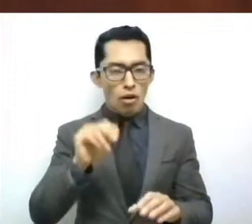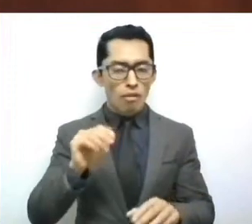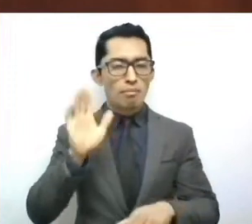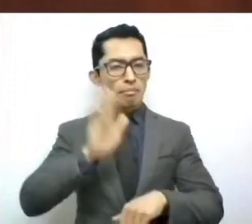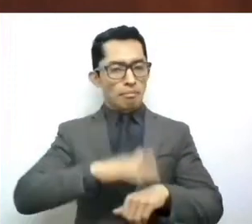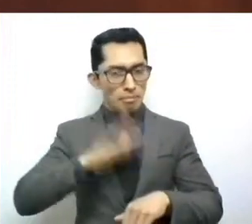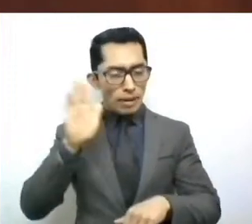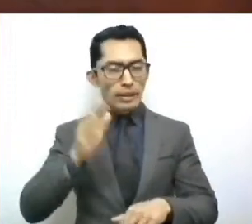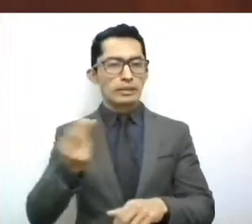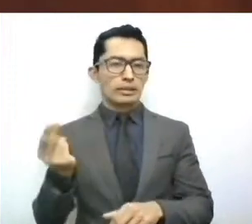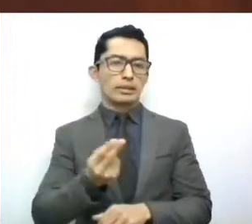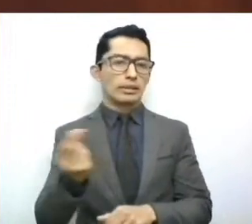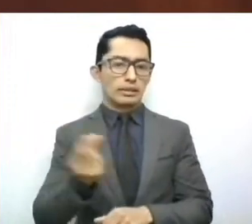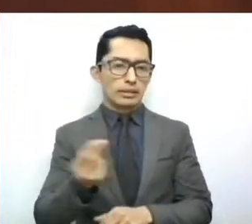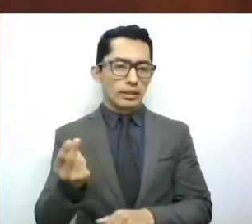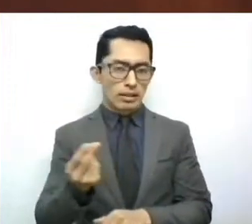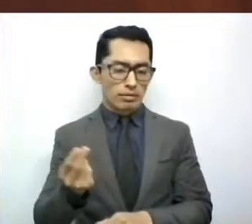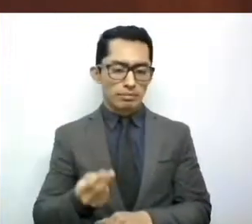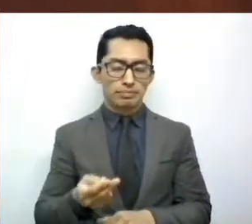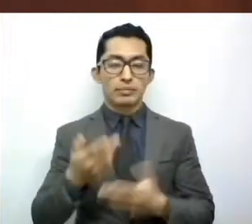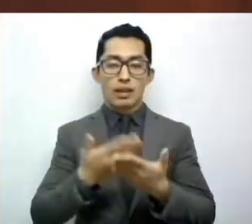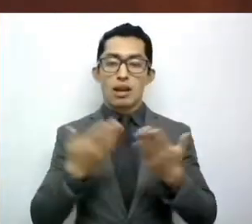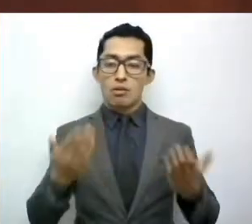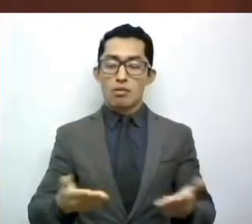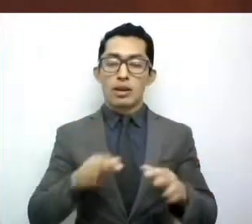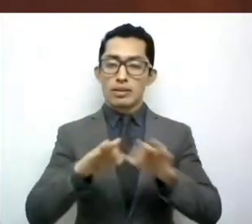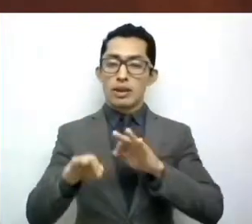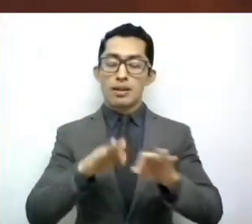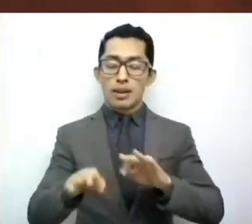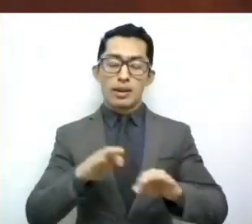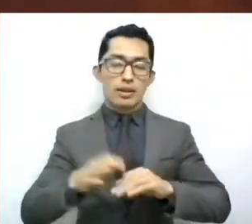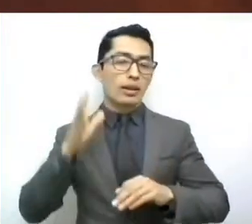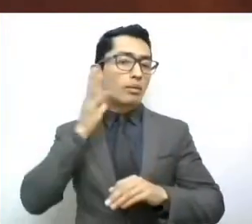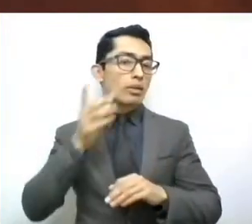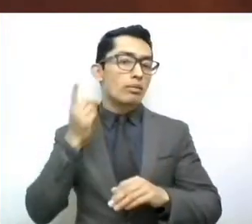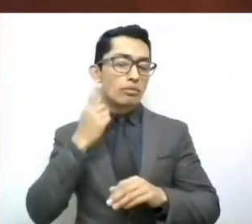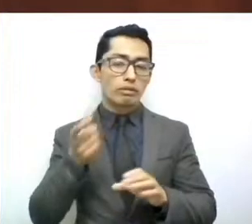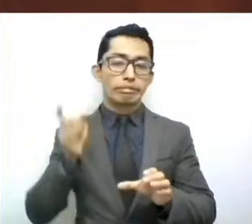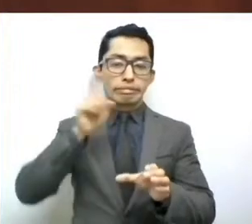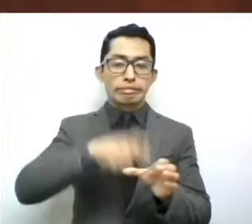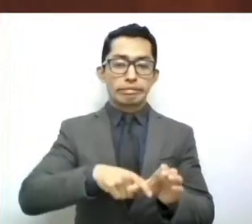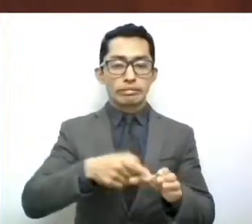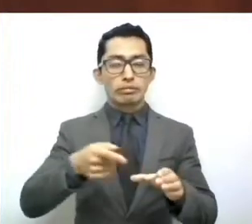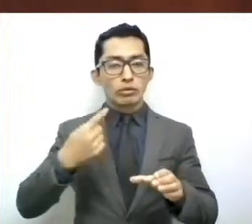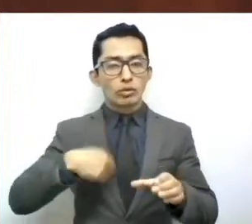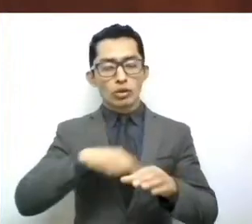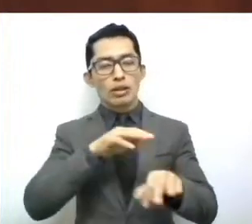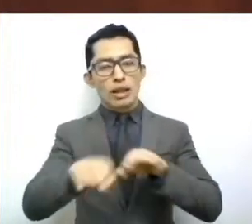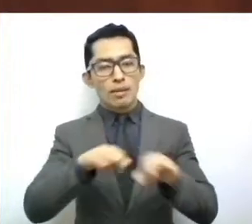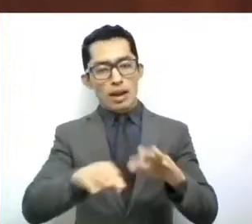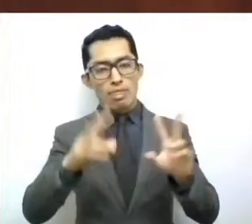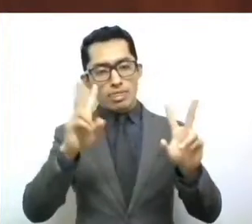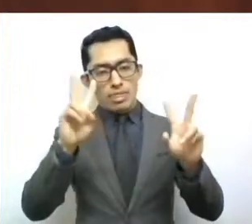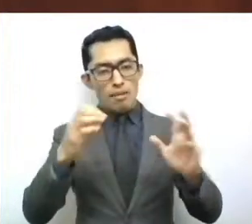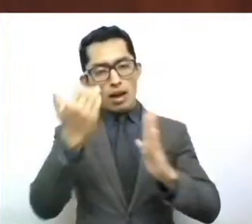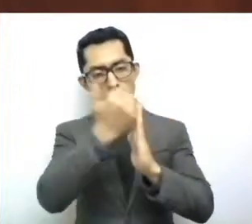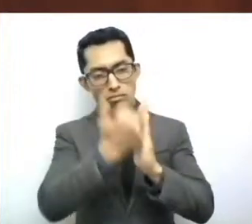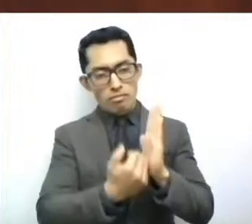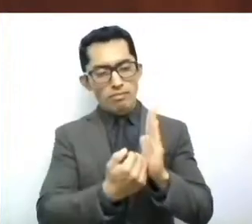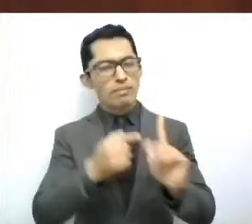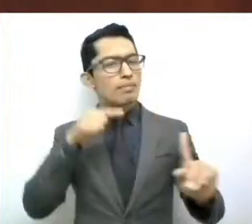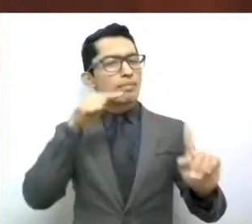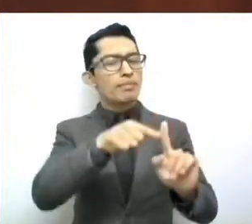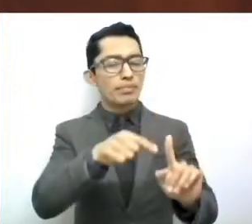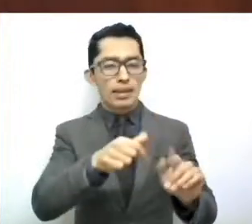esta legislatura para impulsar una agenda feminista que trascienda nuestro